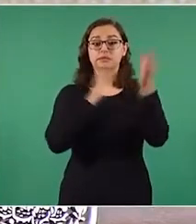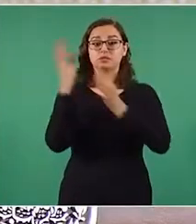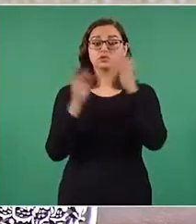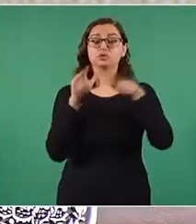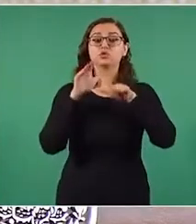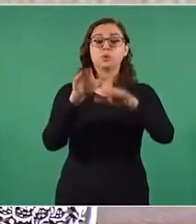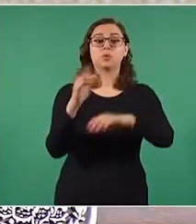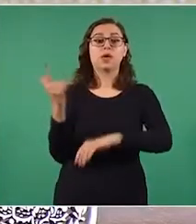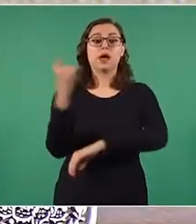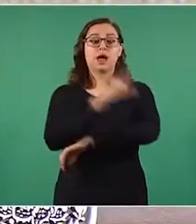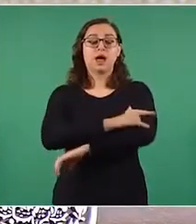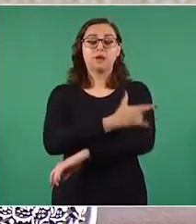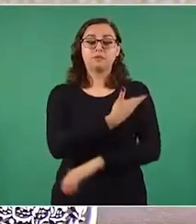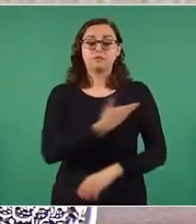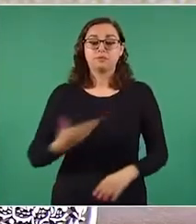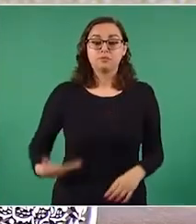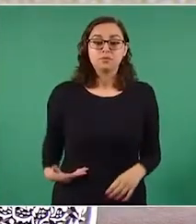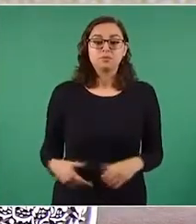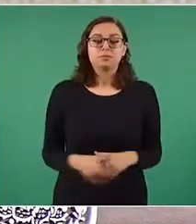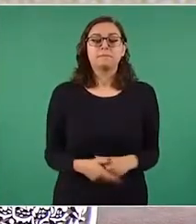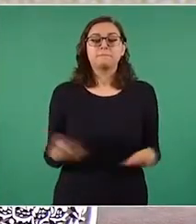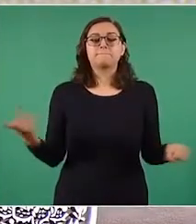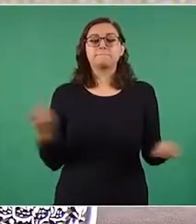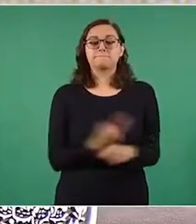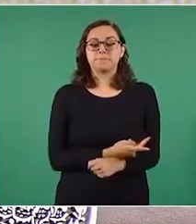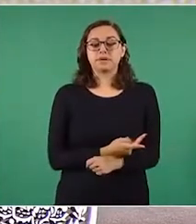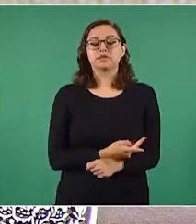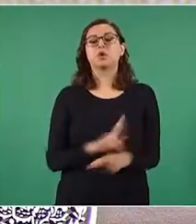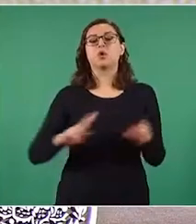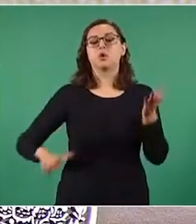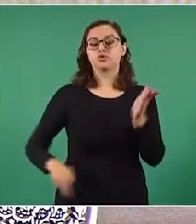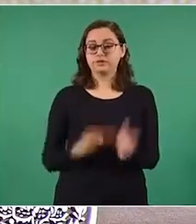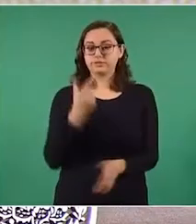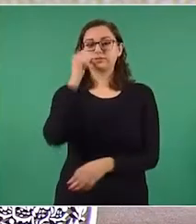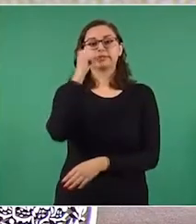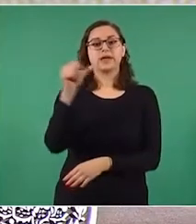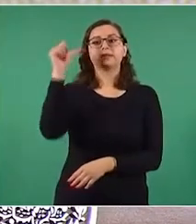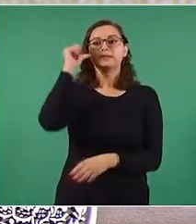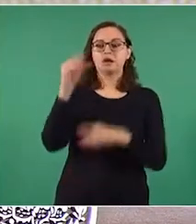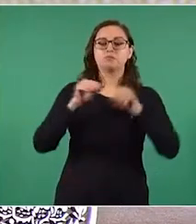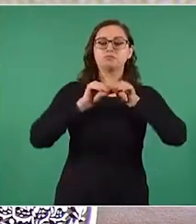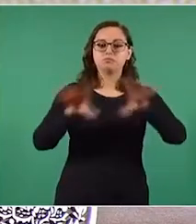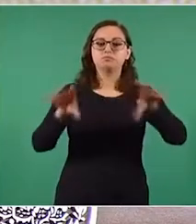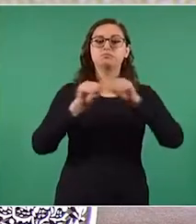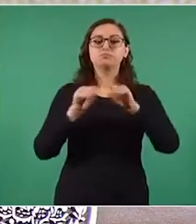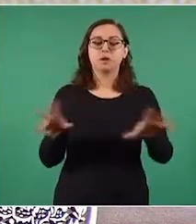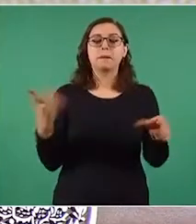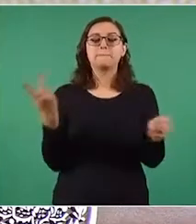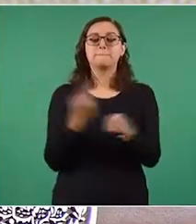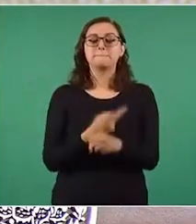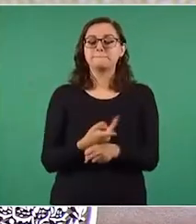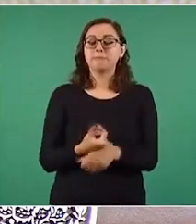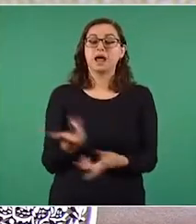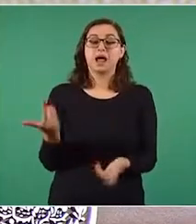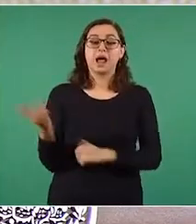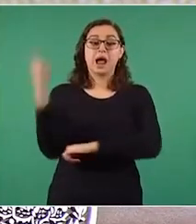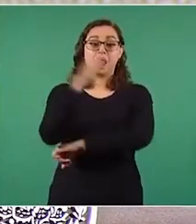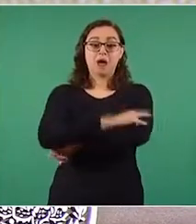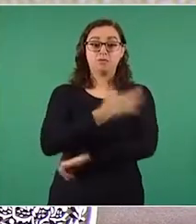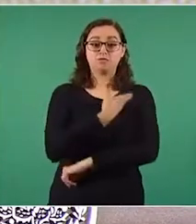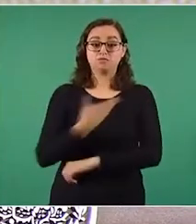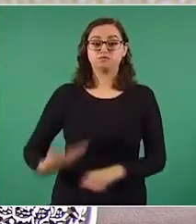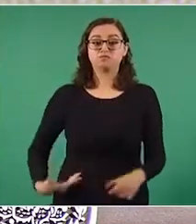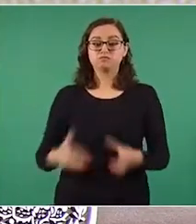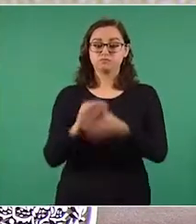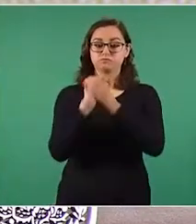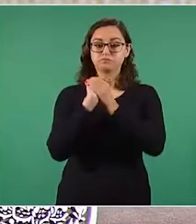diversos medios de comunicación revivieron una nota de meses pasados, en la que se aseguraba que los premios de la rifa del avión presidencial